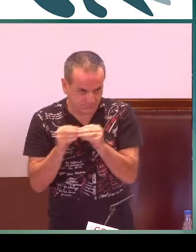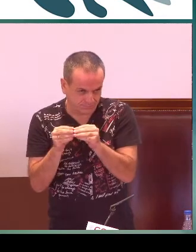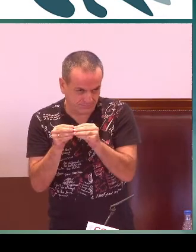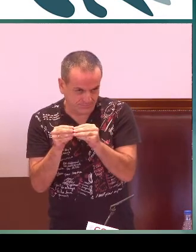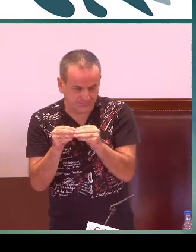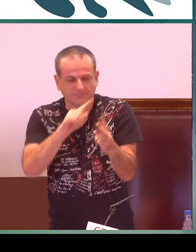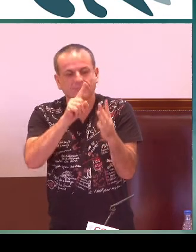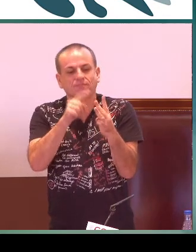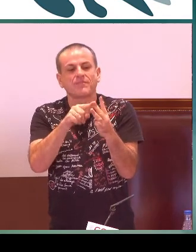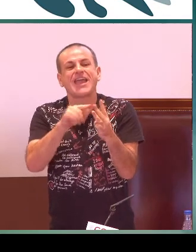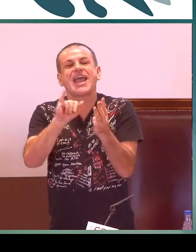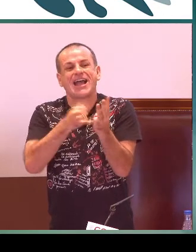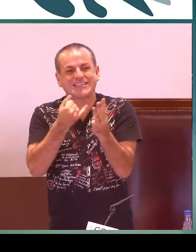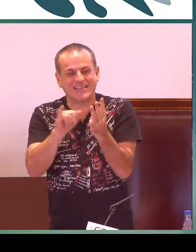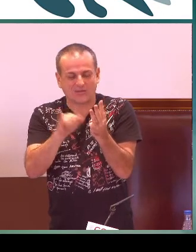asignaturas troncales,